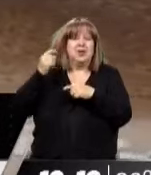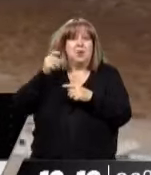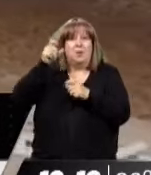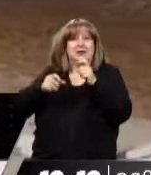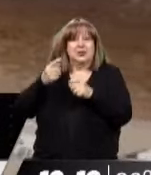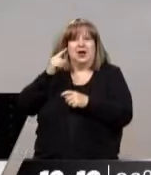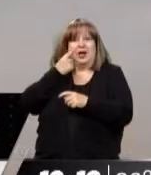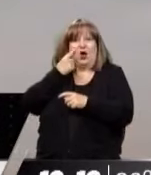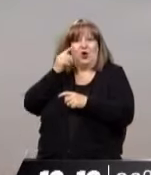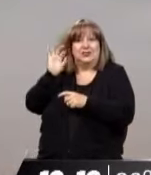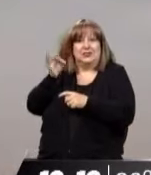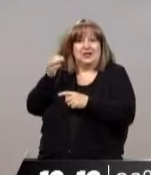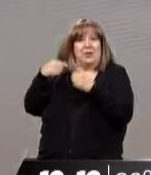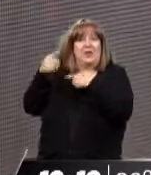otras.